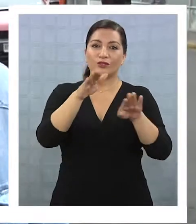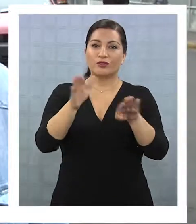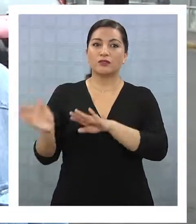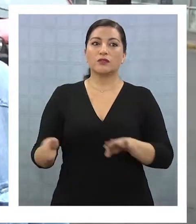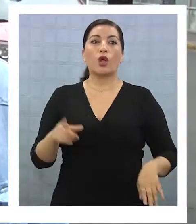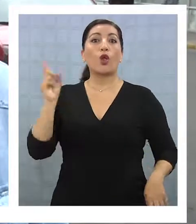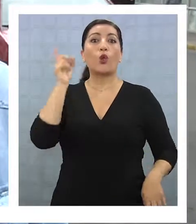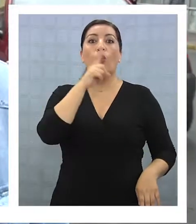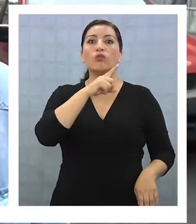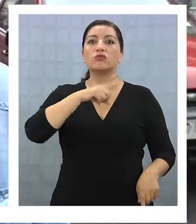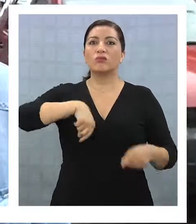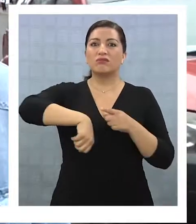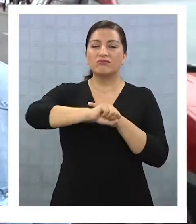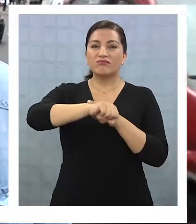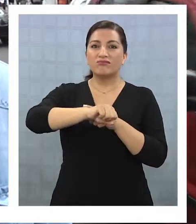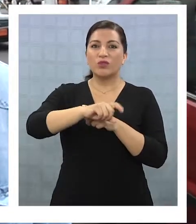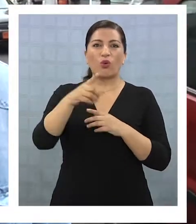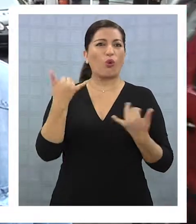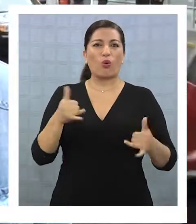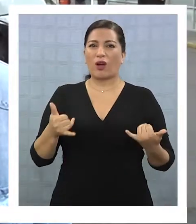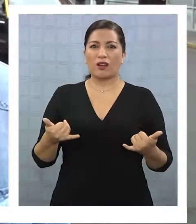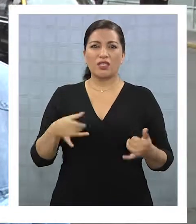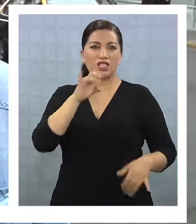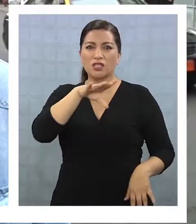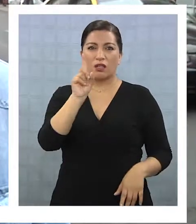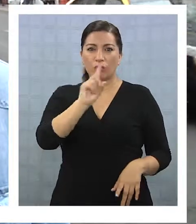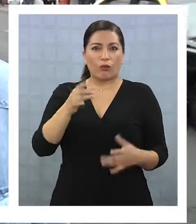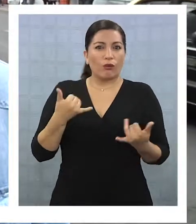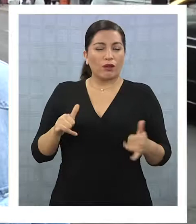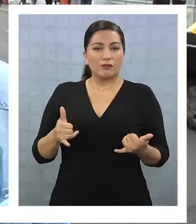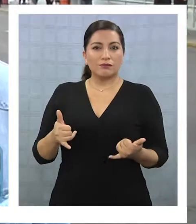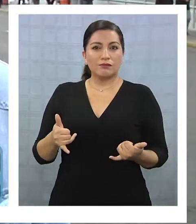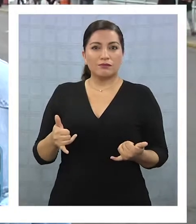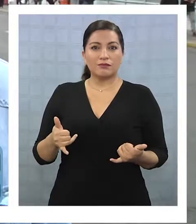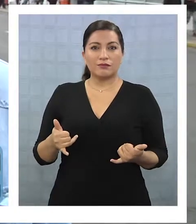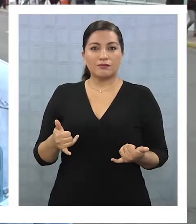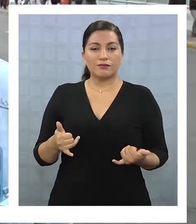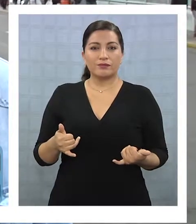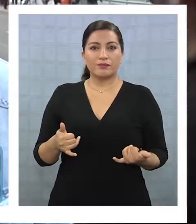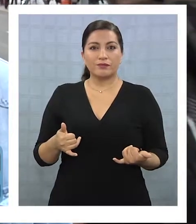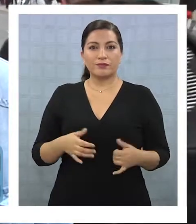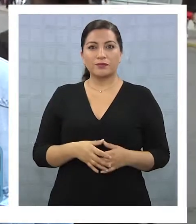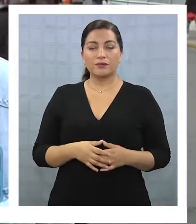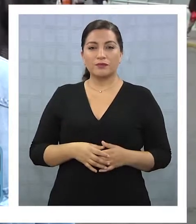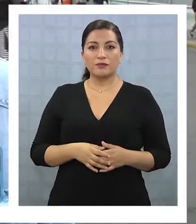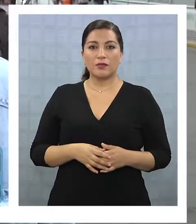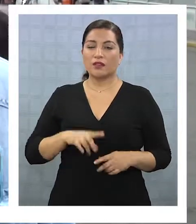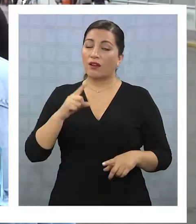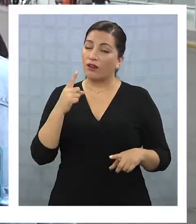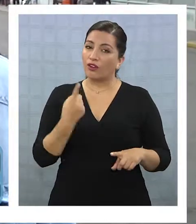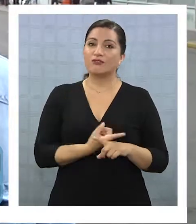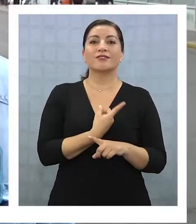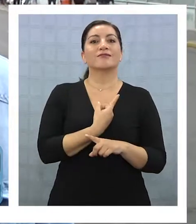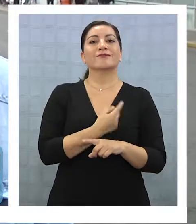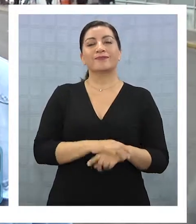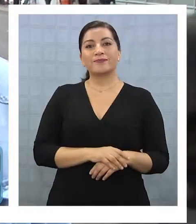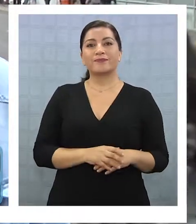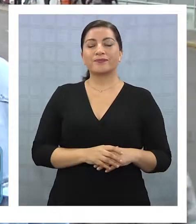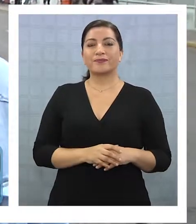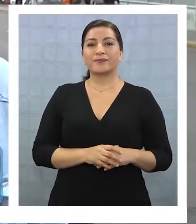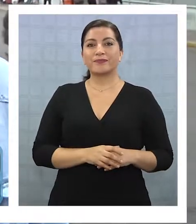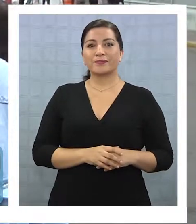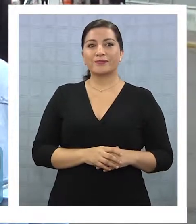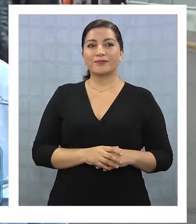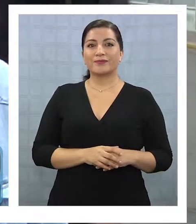no hemos jugado nada, Chile no ha jugado, así que nuevamente a